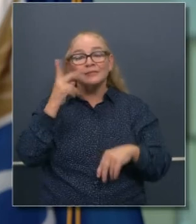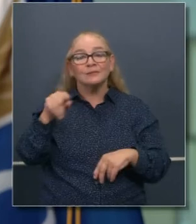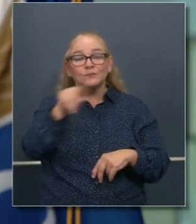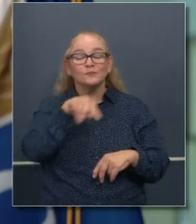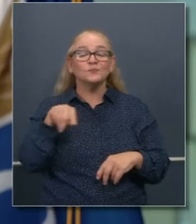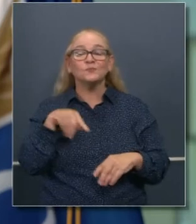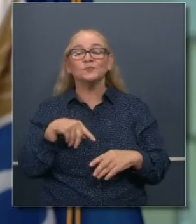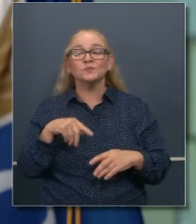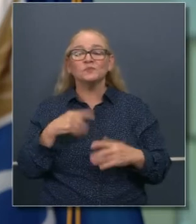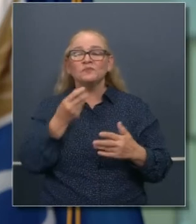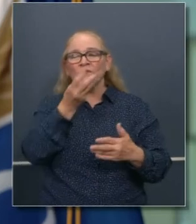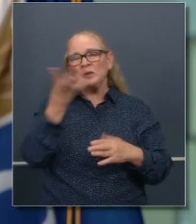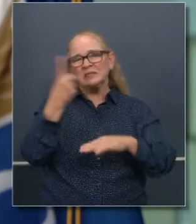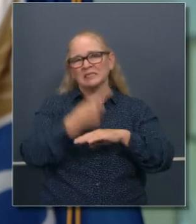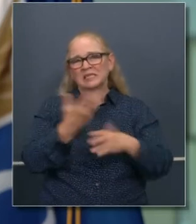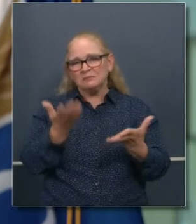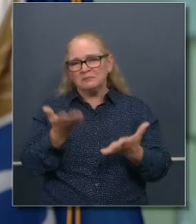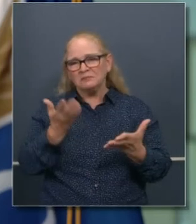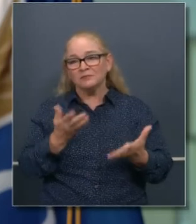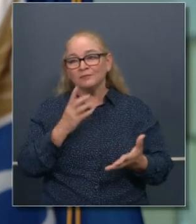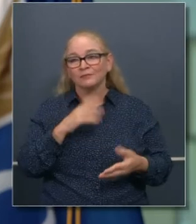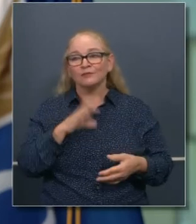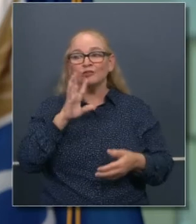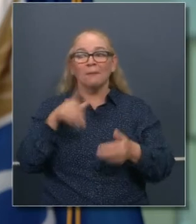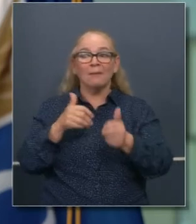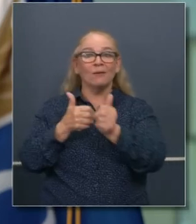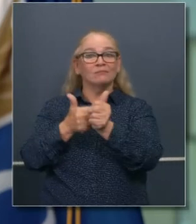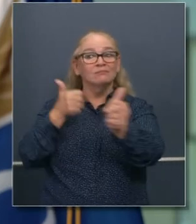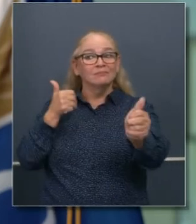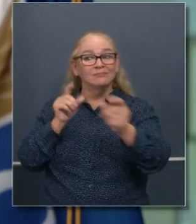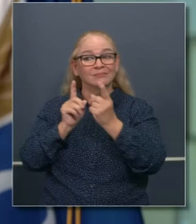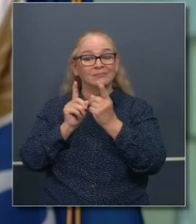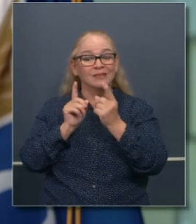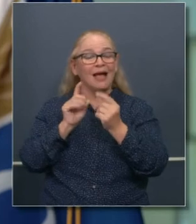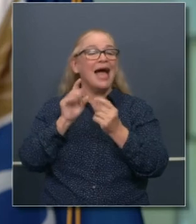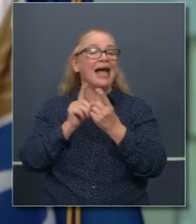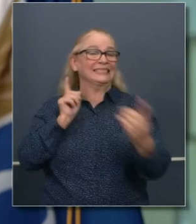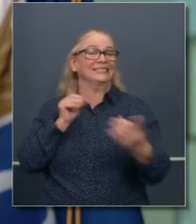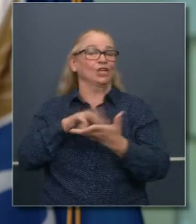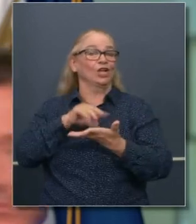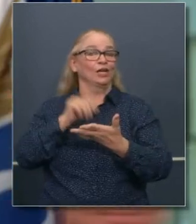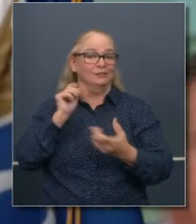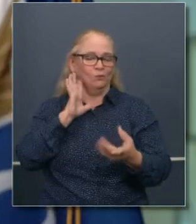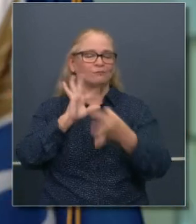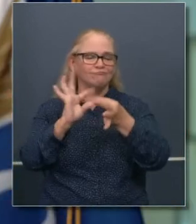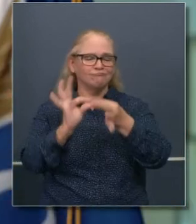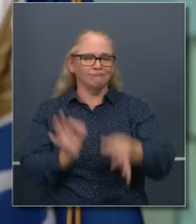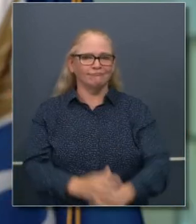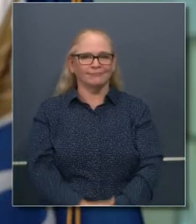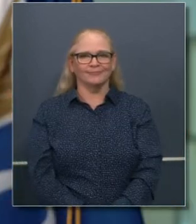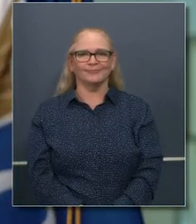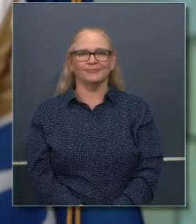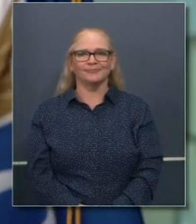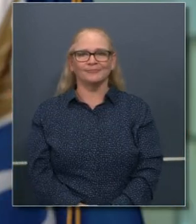verlos de nuevo dentro de un par de días. La salvaremos de la brecha digital y les haré una reseña en cuanto a estos números y más. Cuídense todos. Gracias.